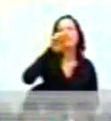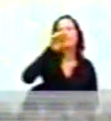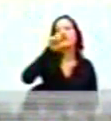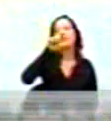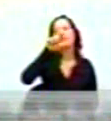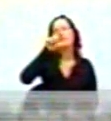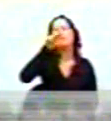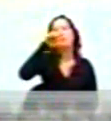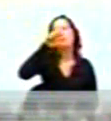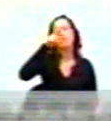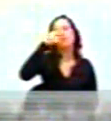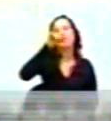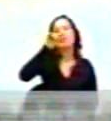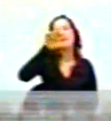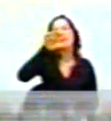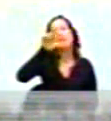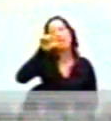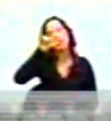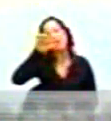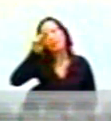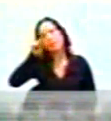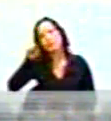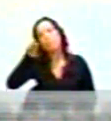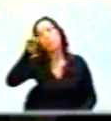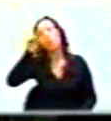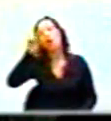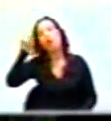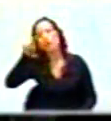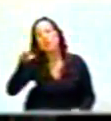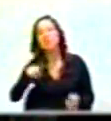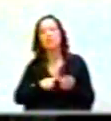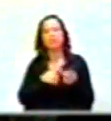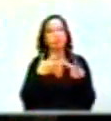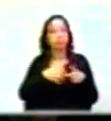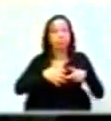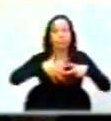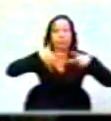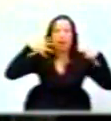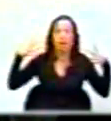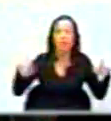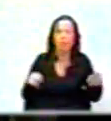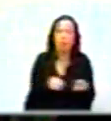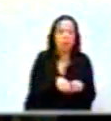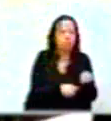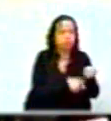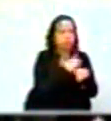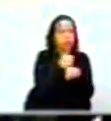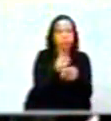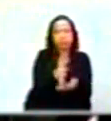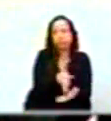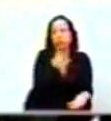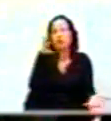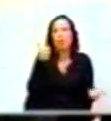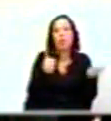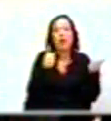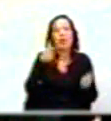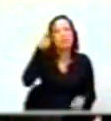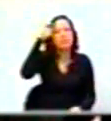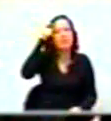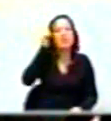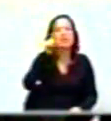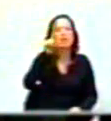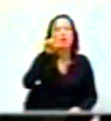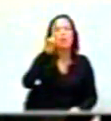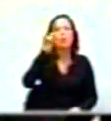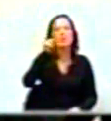como los ingenios azucareros o las cabezas de grupos económicos tan poderosos como la del banquero Luis Carlos